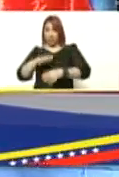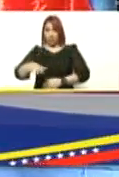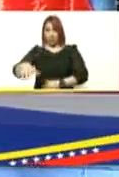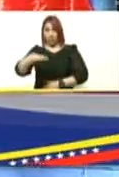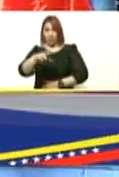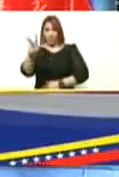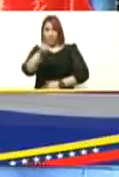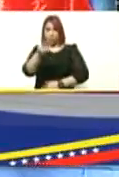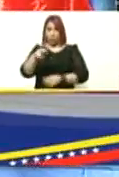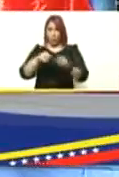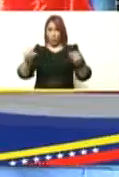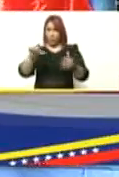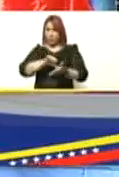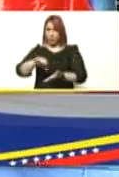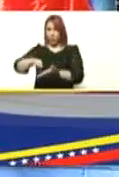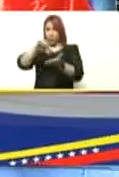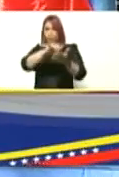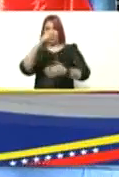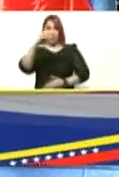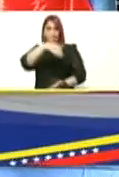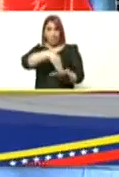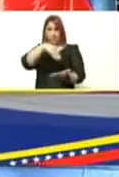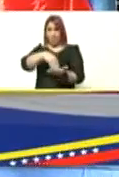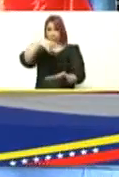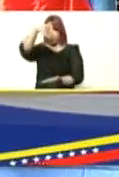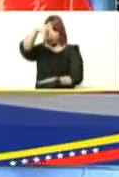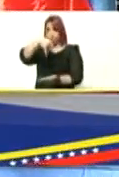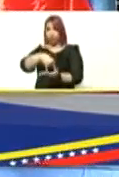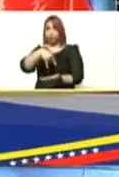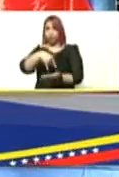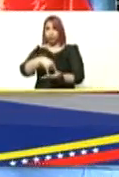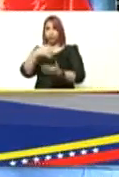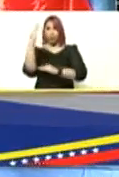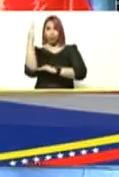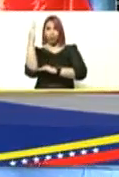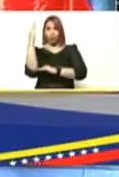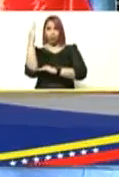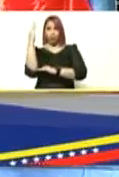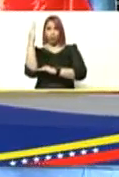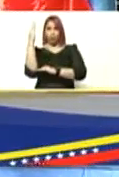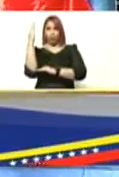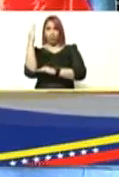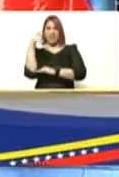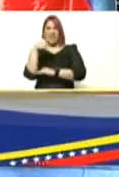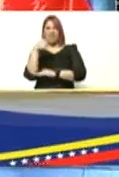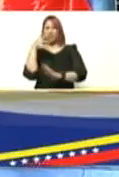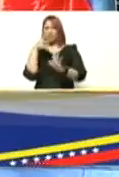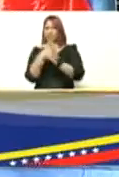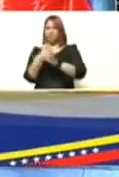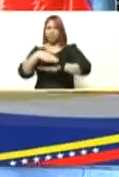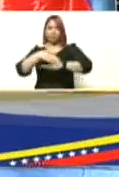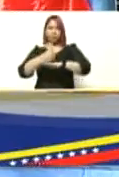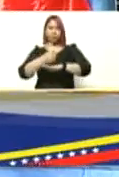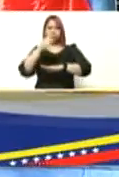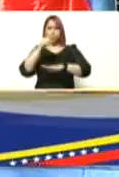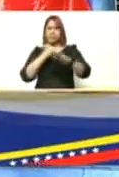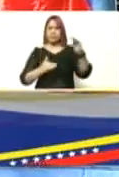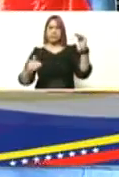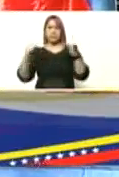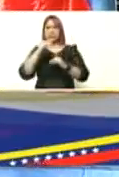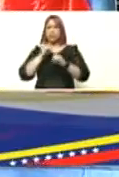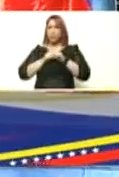los territorios en las ciudades en Caracas en Miranda en Carabobo en Lara y esto se debe por supuesto a su alta